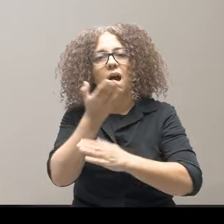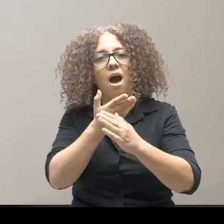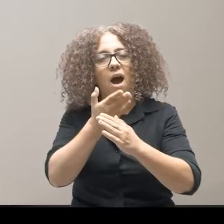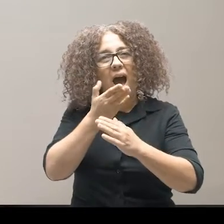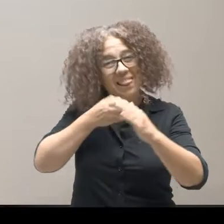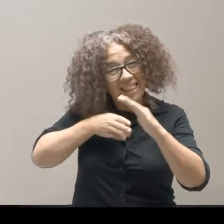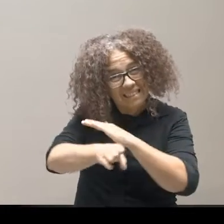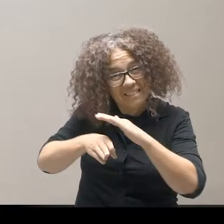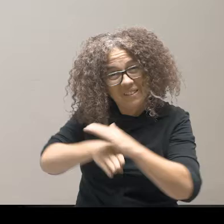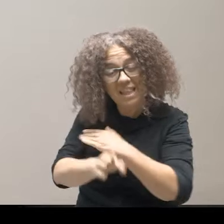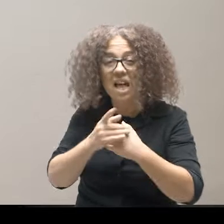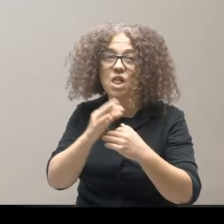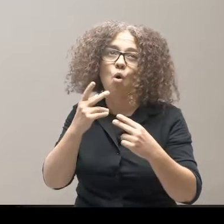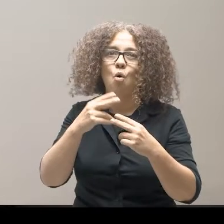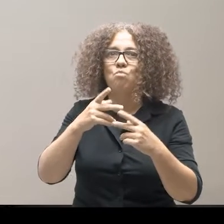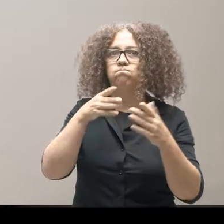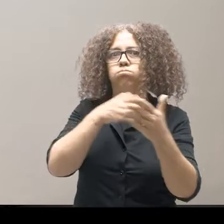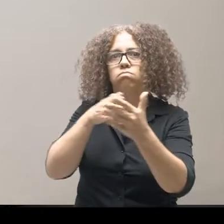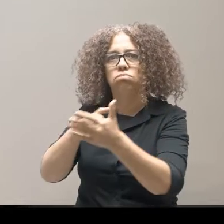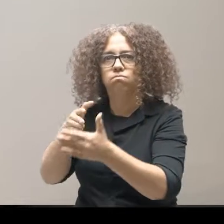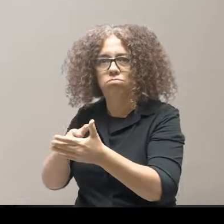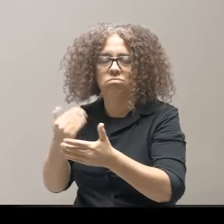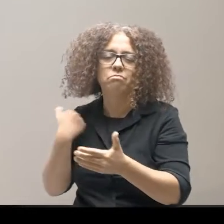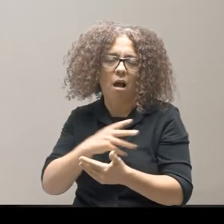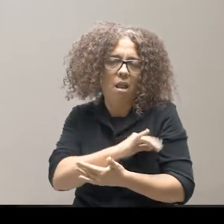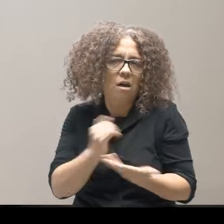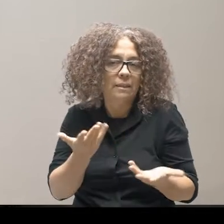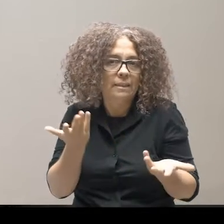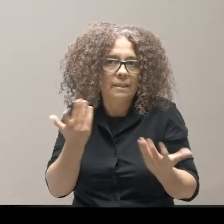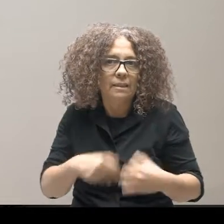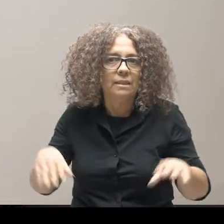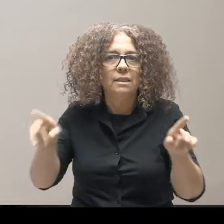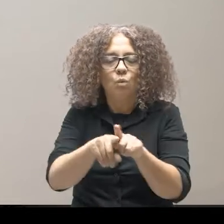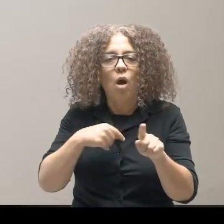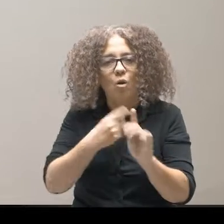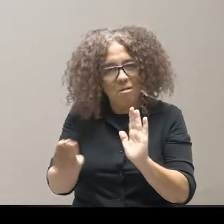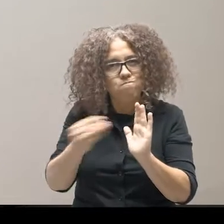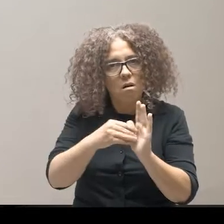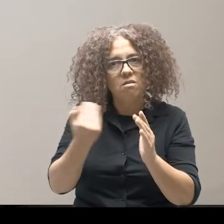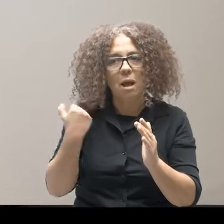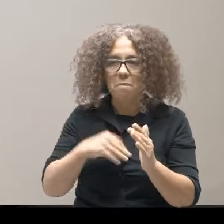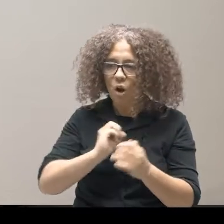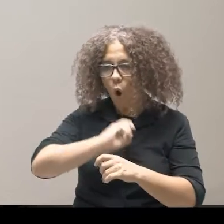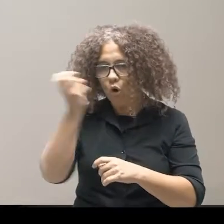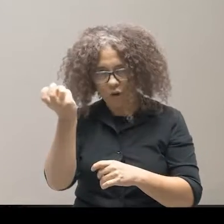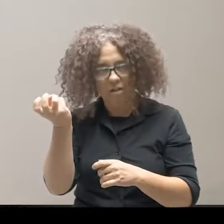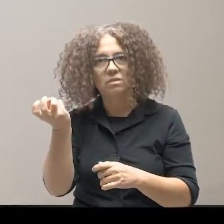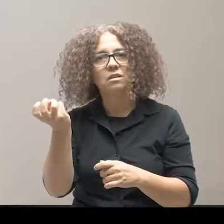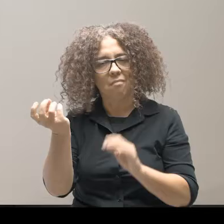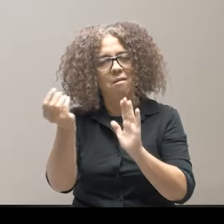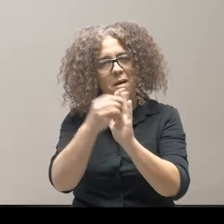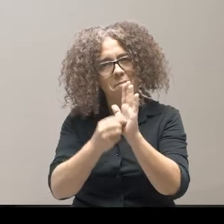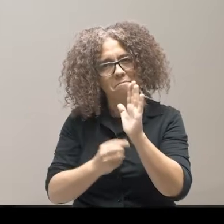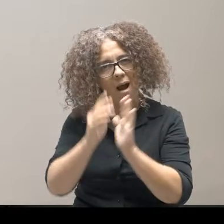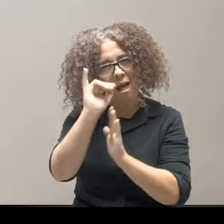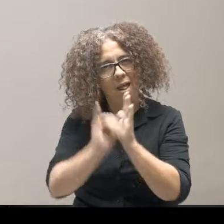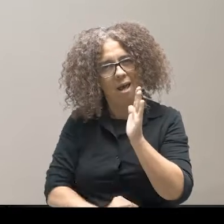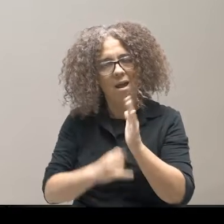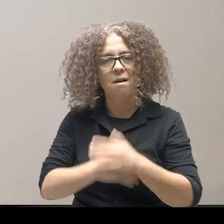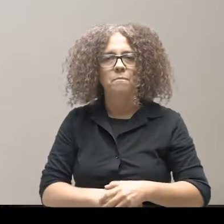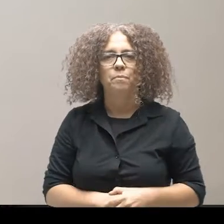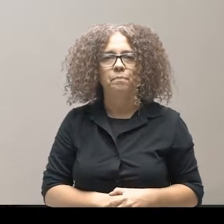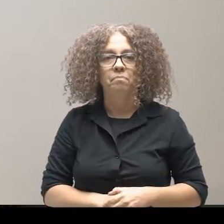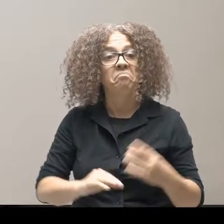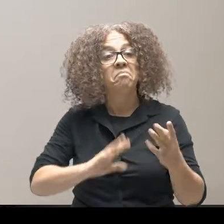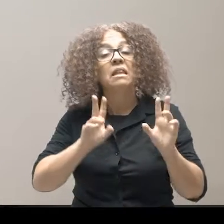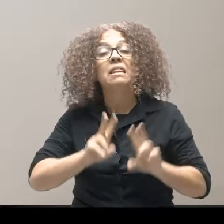barreras físicas se encuentran casi implementadas, así como otros aspectos que afectan a las prácticas. Por